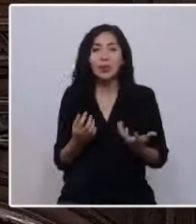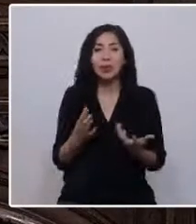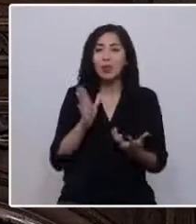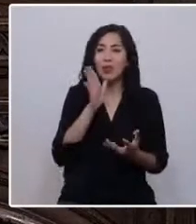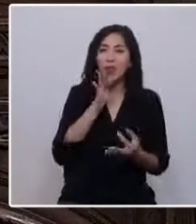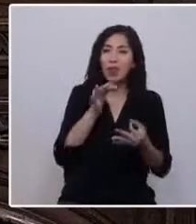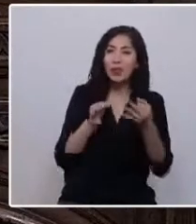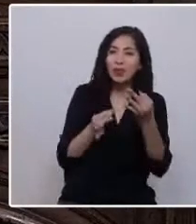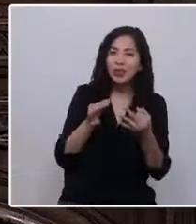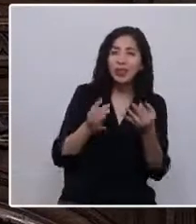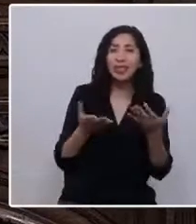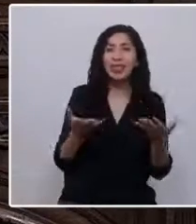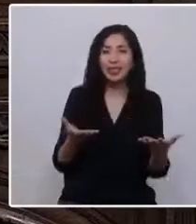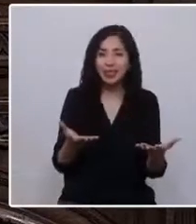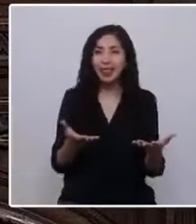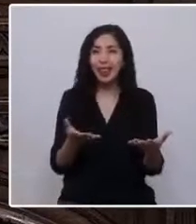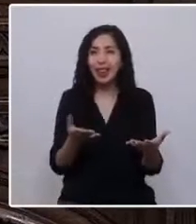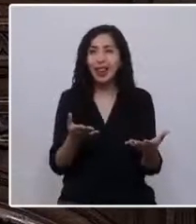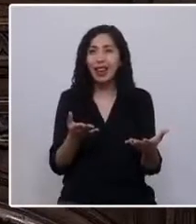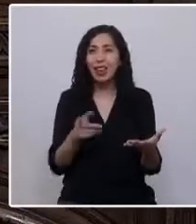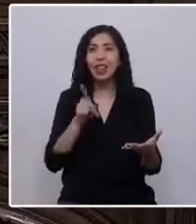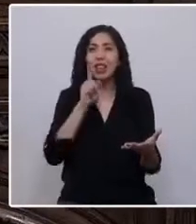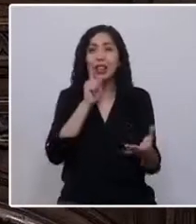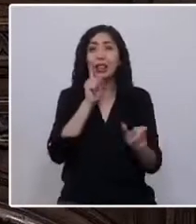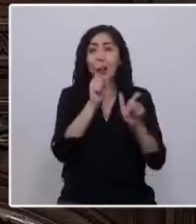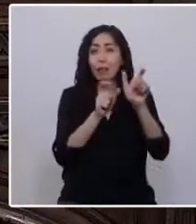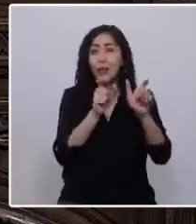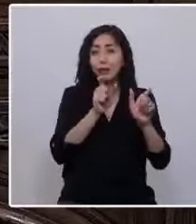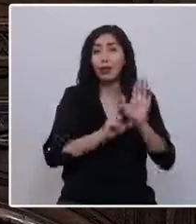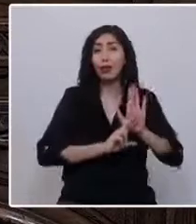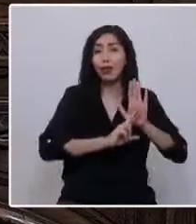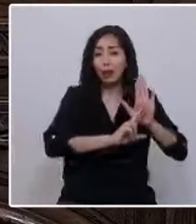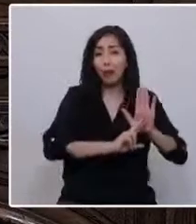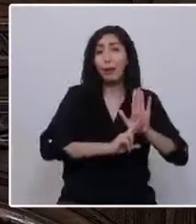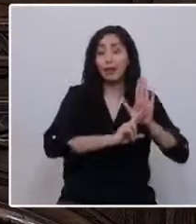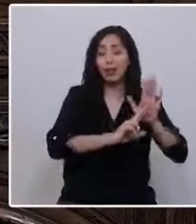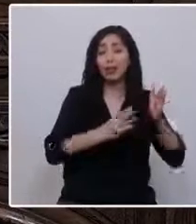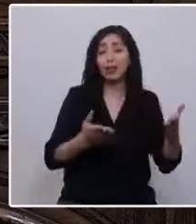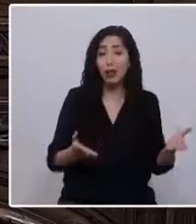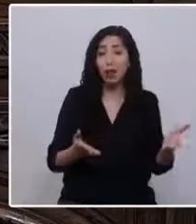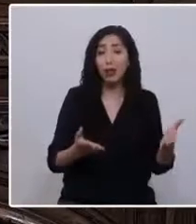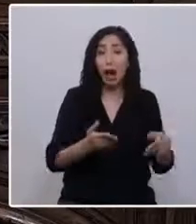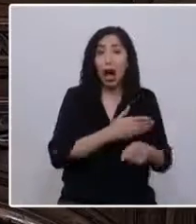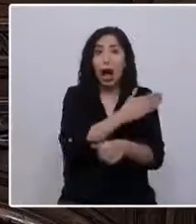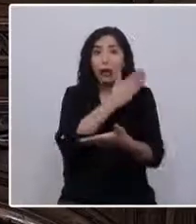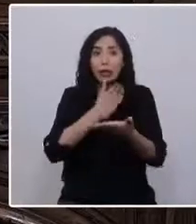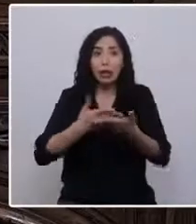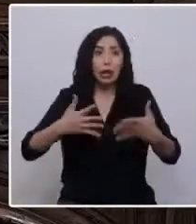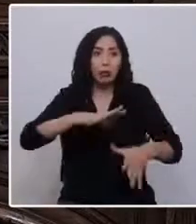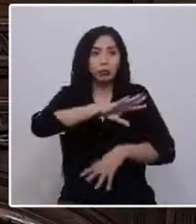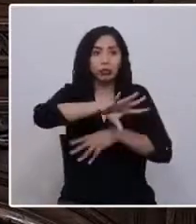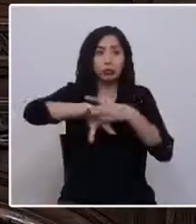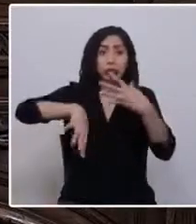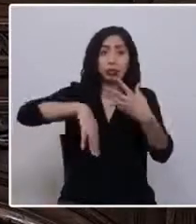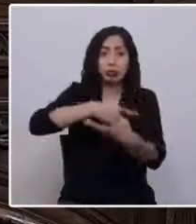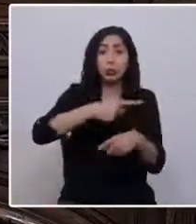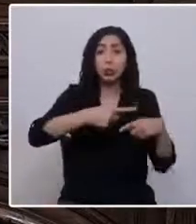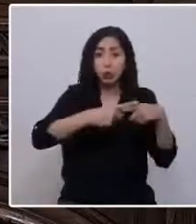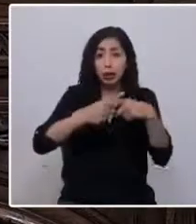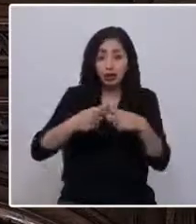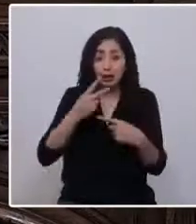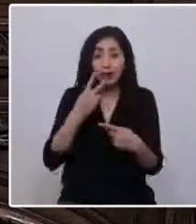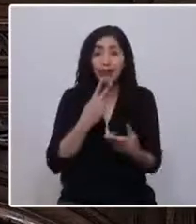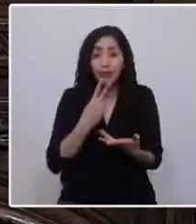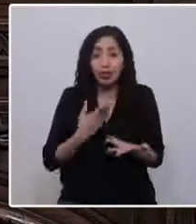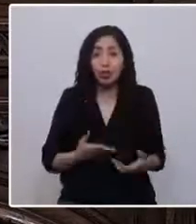tanto despotismo de quienes nos representaban hasta que se desencadenó la crisis que estamos viviendo. Porque el